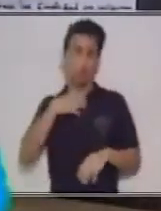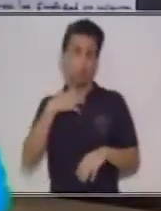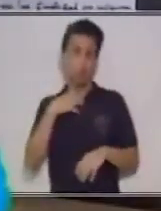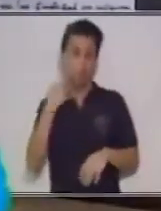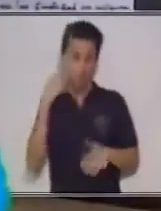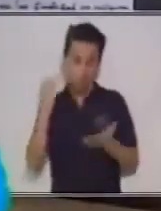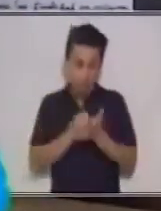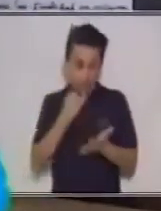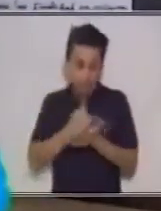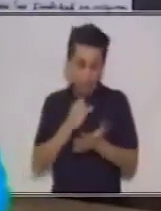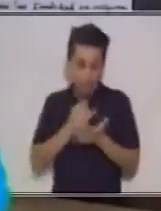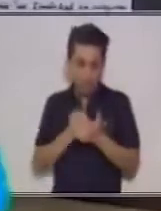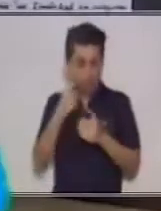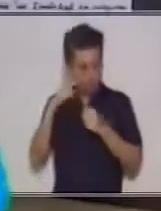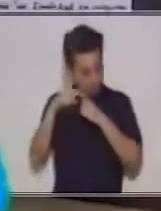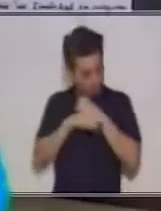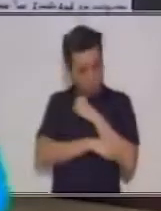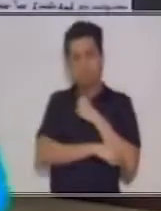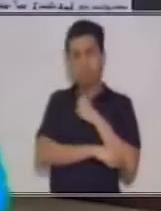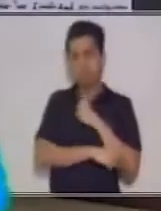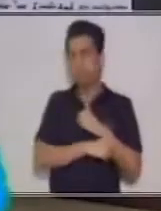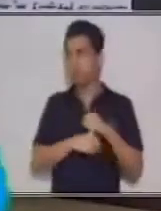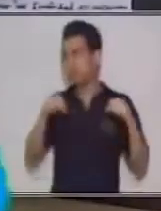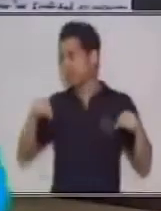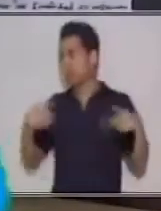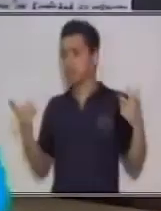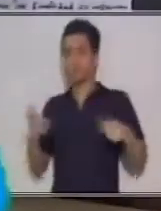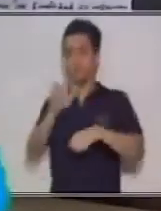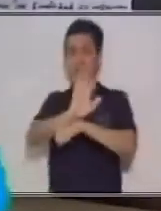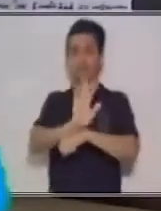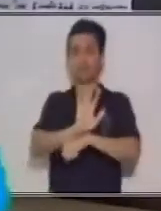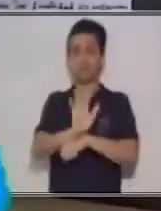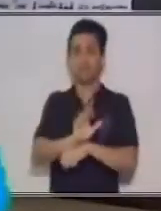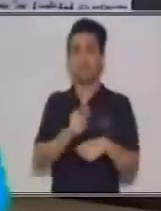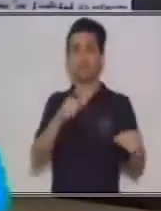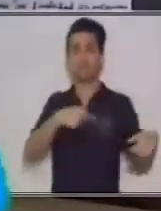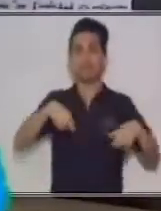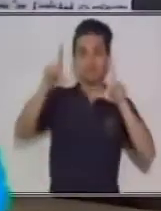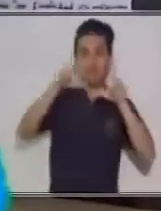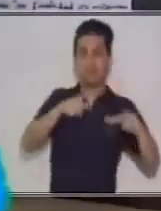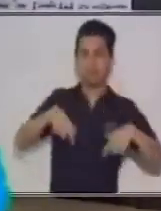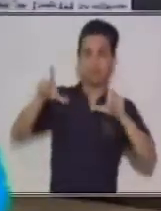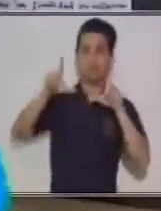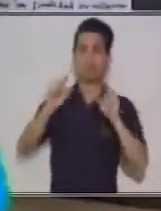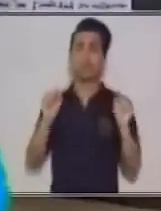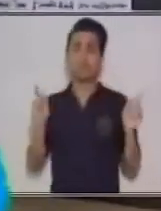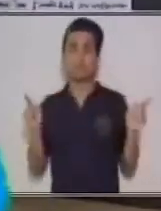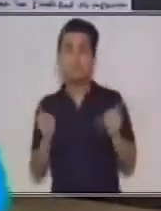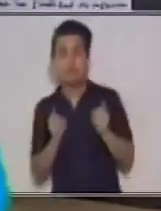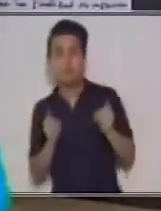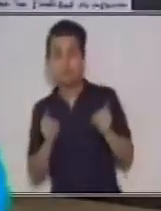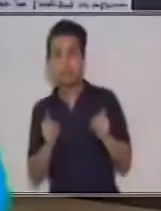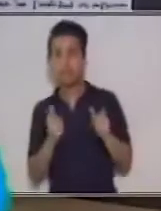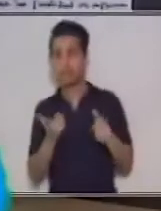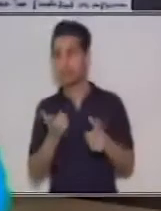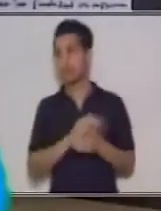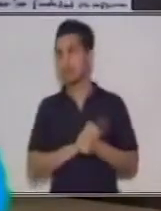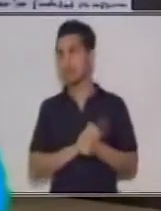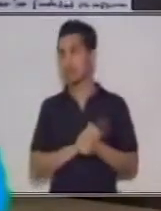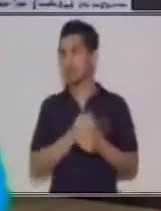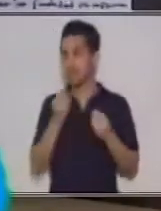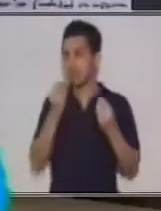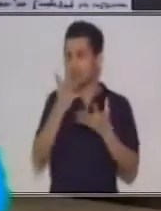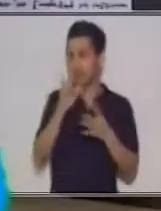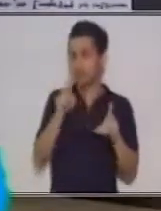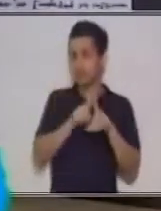tema. Ya que el espacio que tenemos en este momento en las cápsulas de Aprendo en Casa nos brindan únicamente para poder